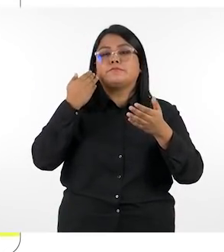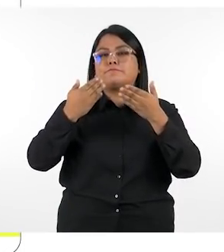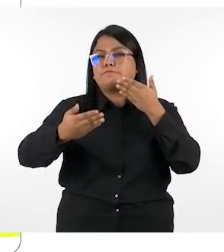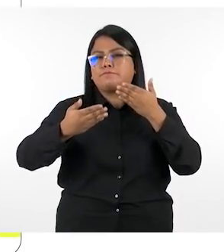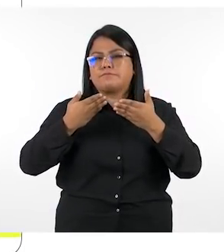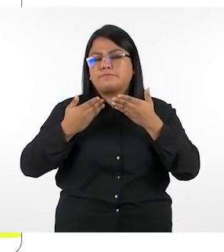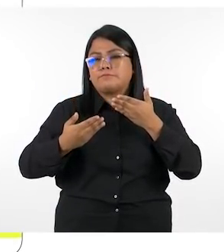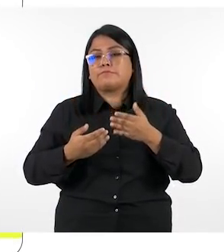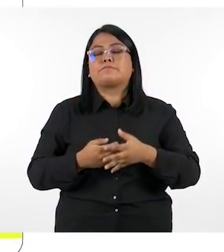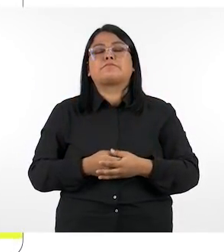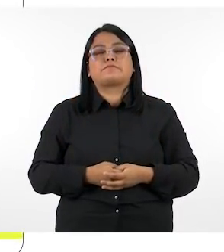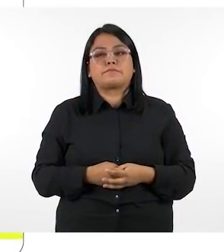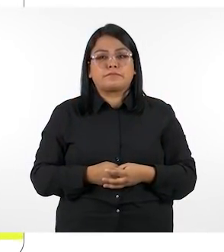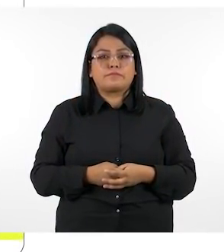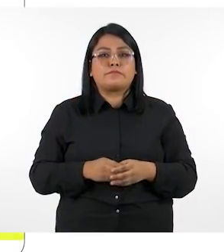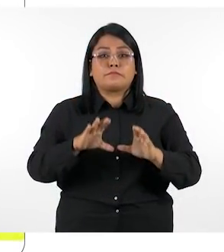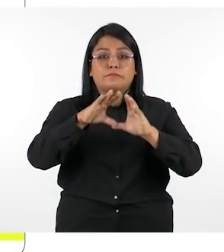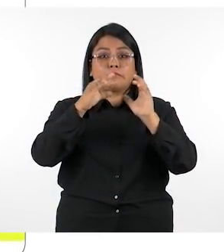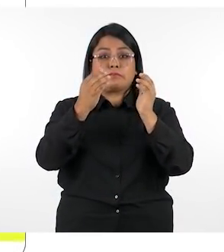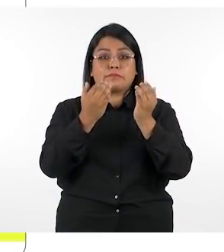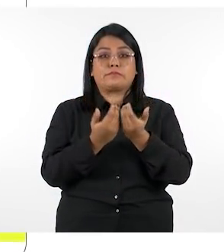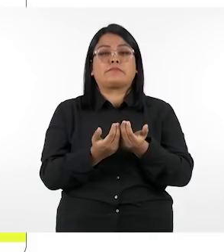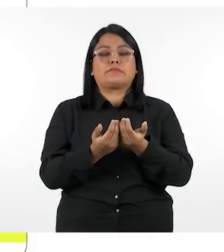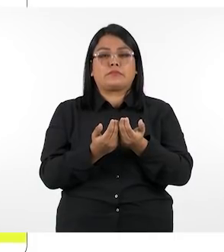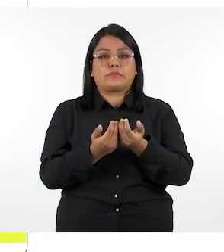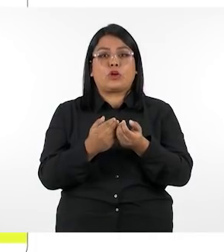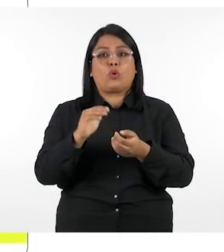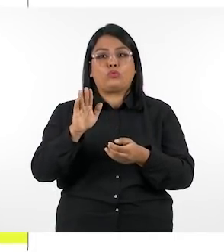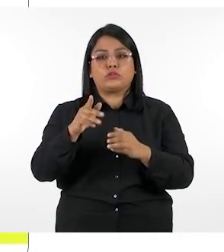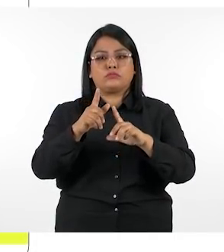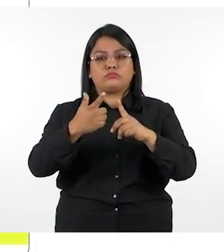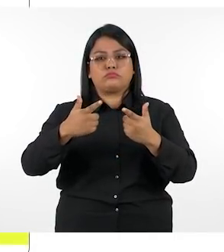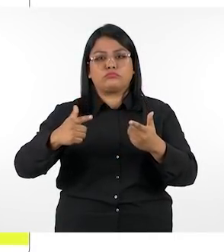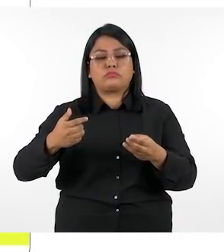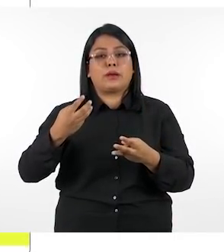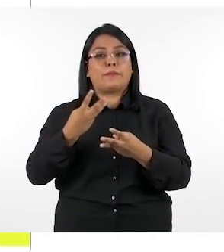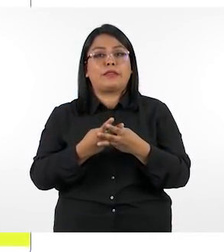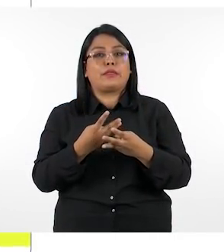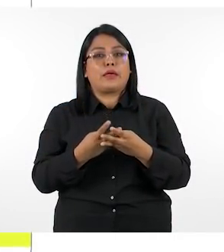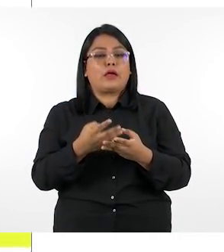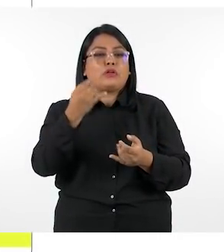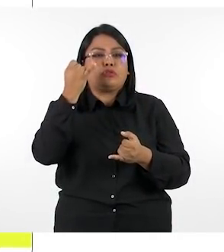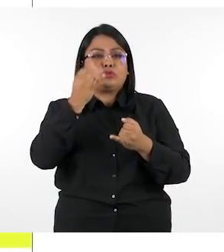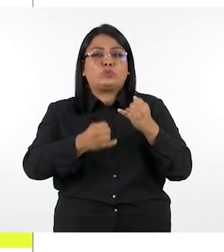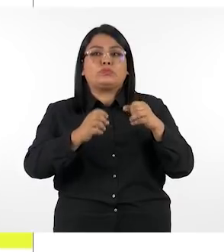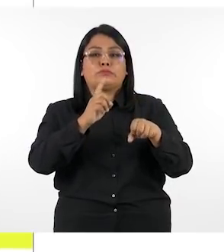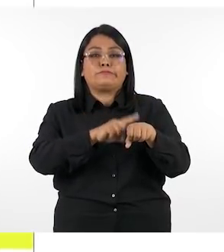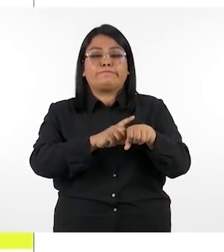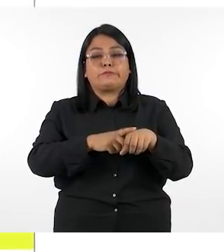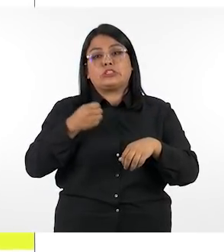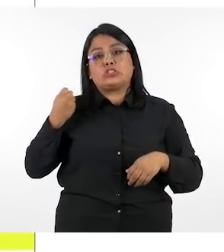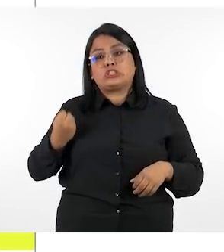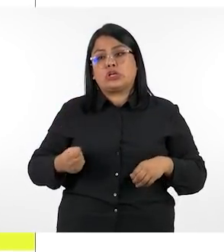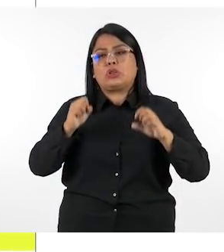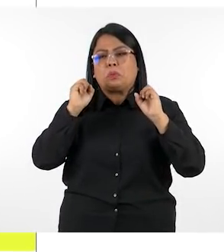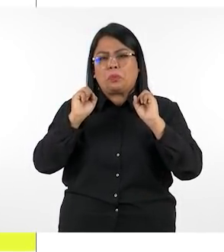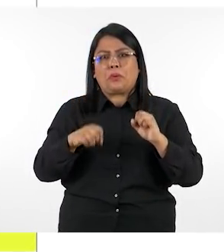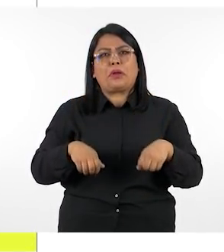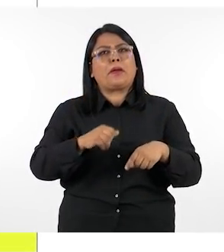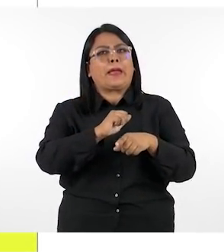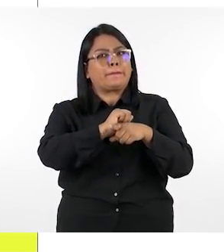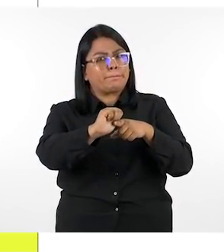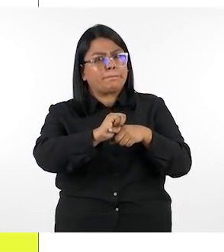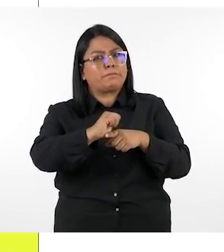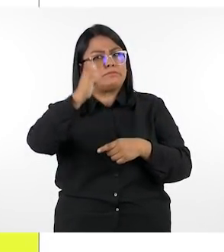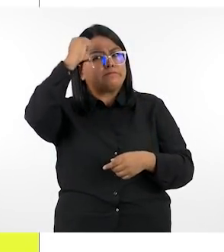la conclusión se explica la finalidad de la clase utilizando lenguaje matemático en el último momento